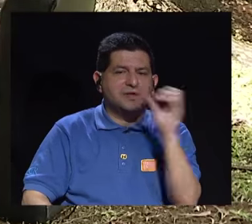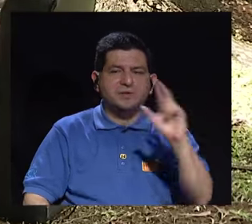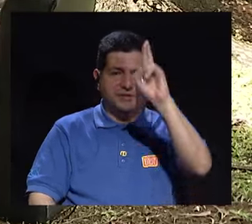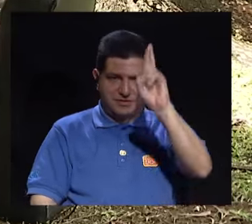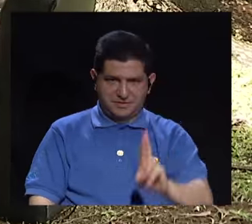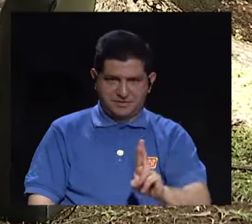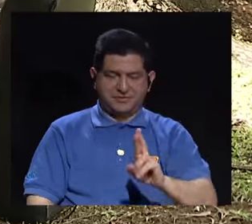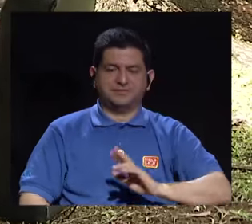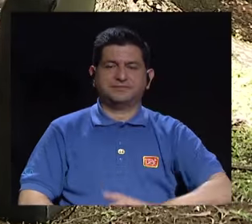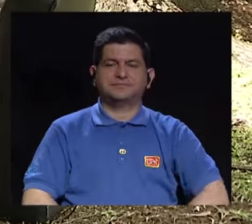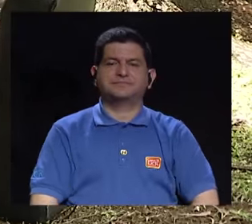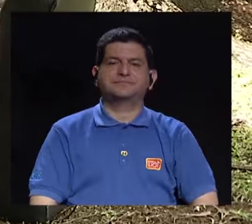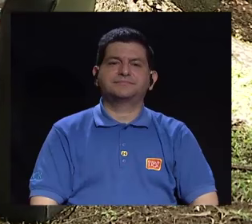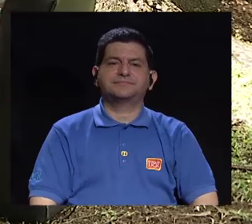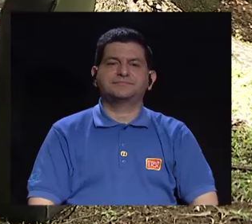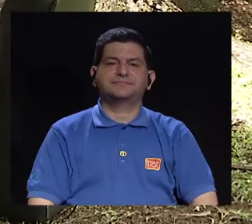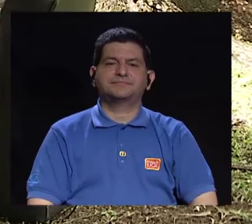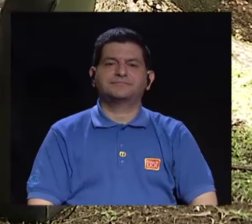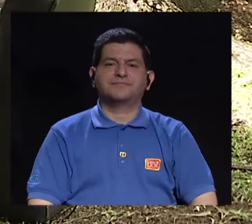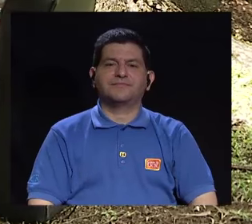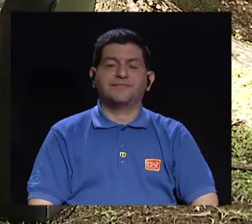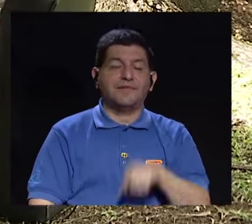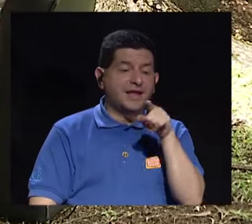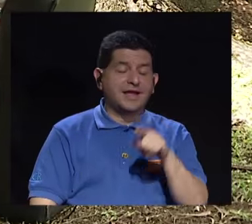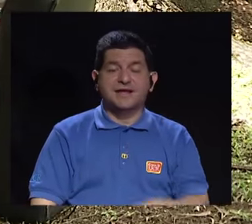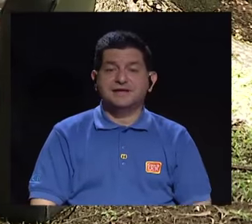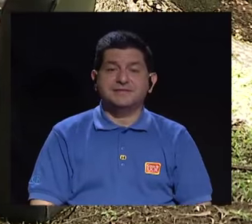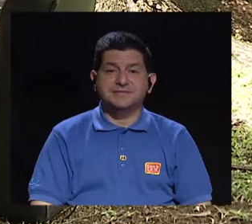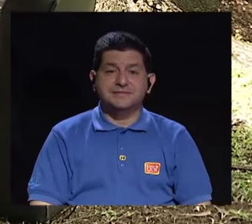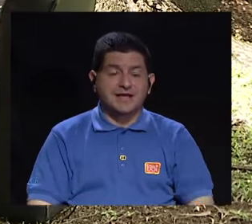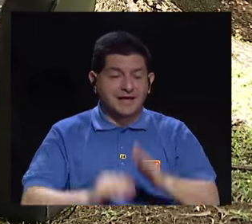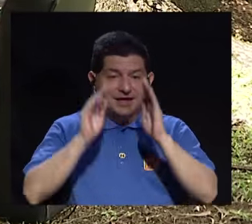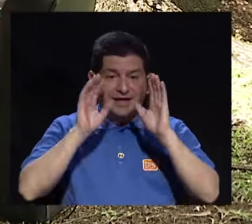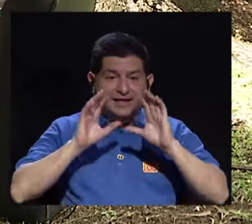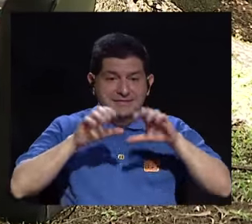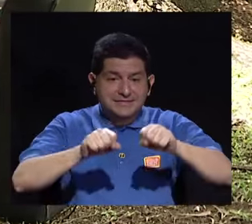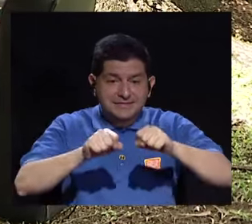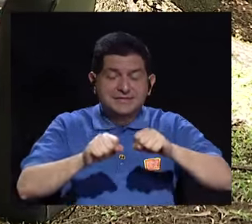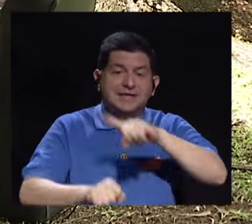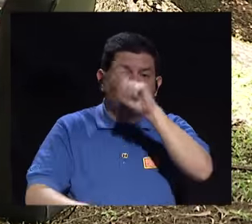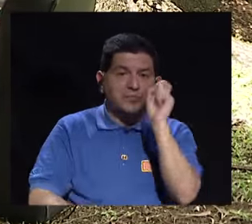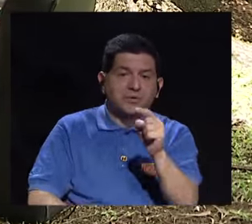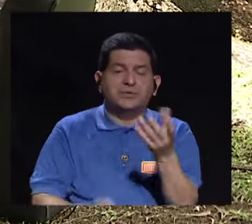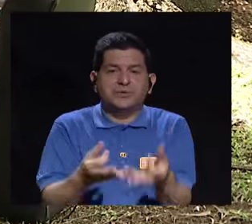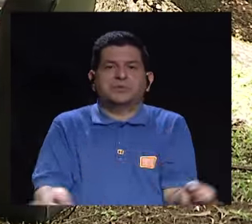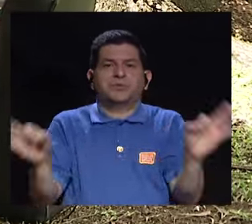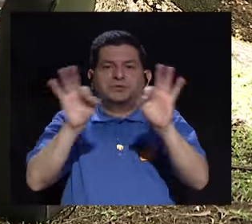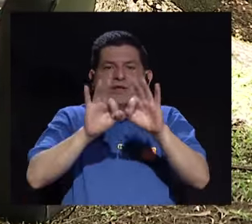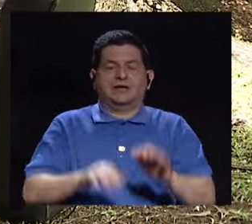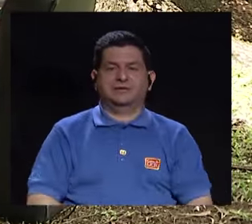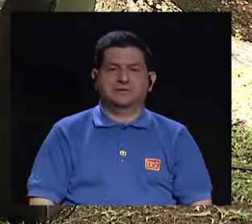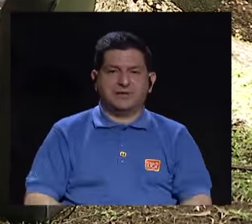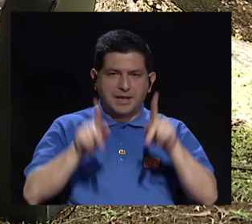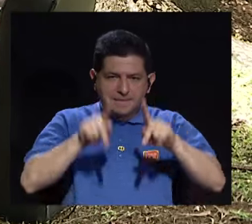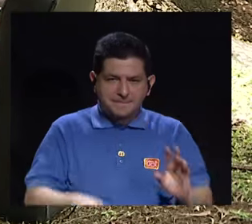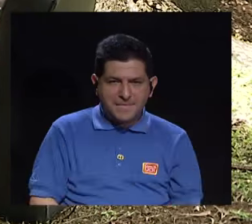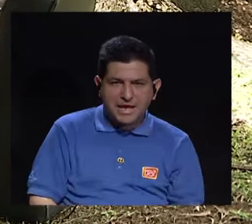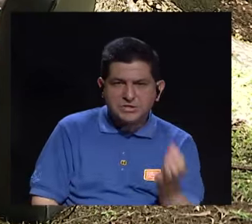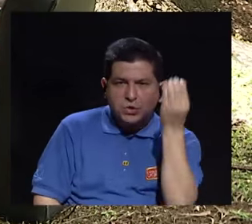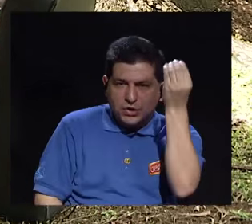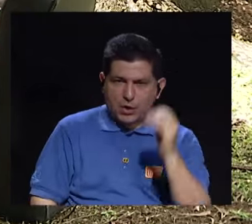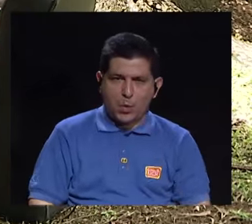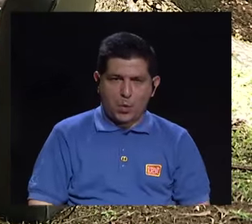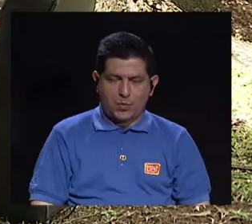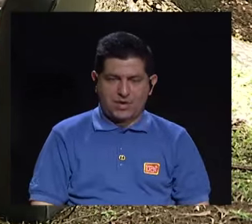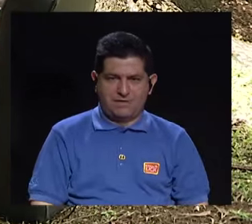Y bueno, esta consulta es muy, muy importante. Si la persona, sobre todo joven,